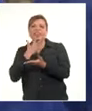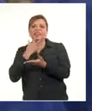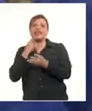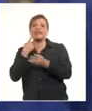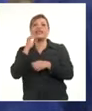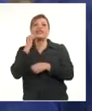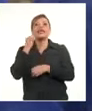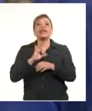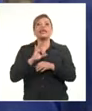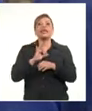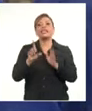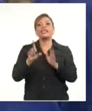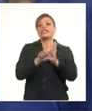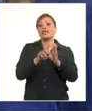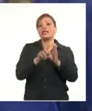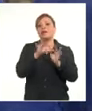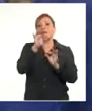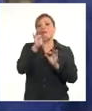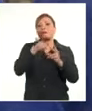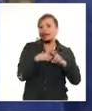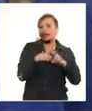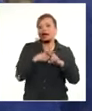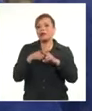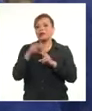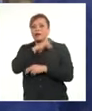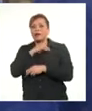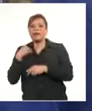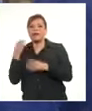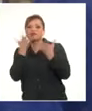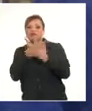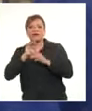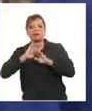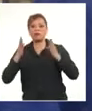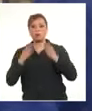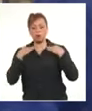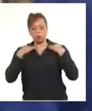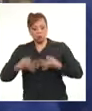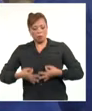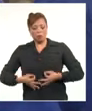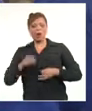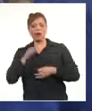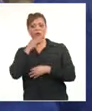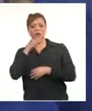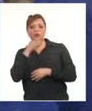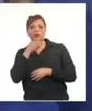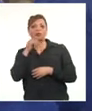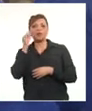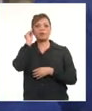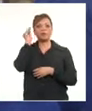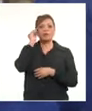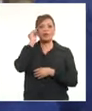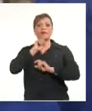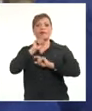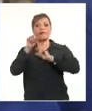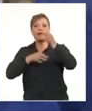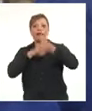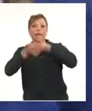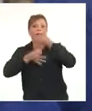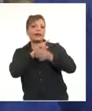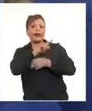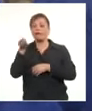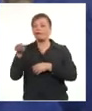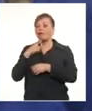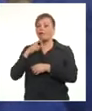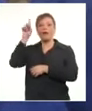ni quién es el médico. O sea, vestido de overol, aprendiendo mecánica, dando opiniones acerca de